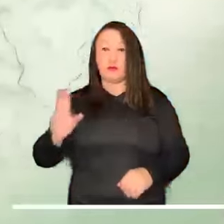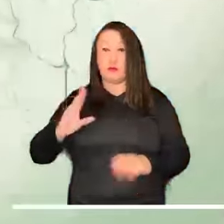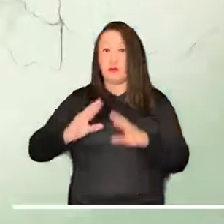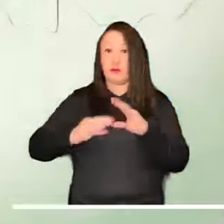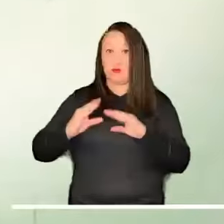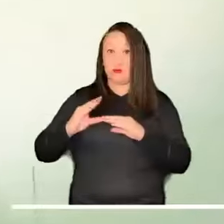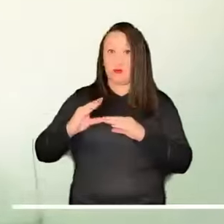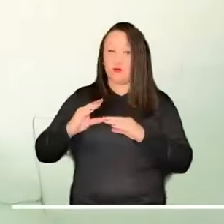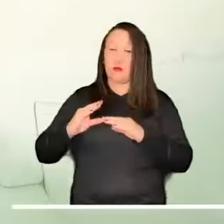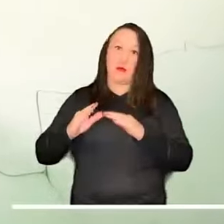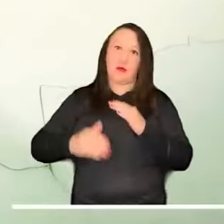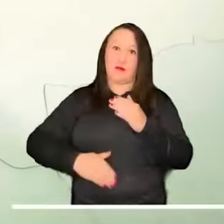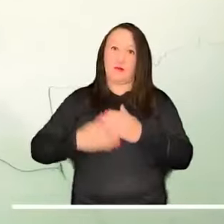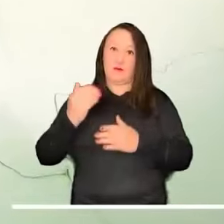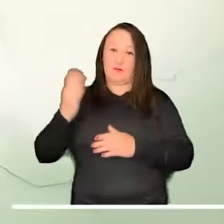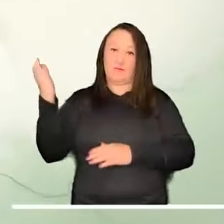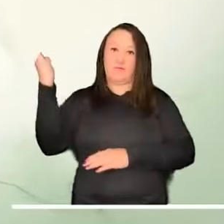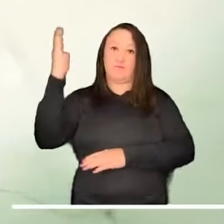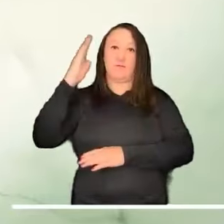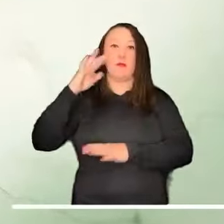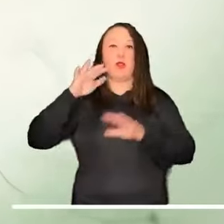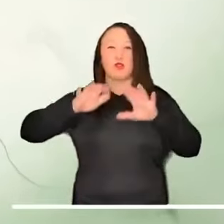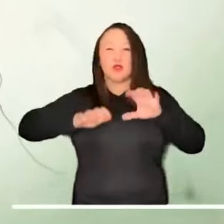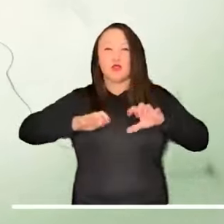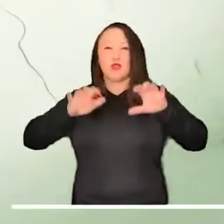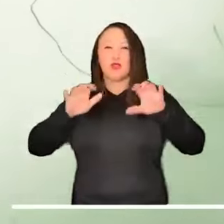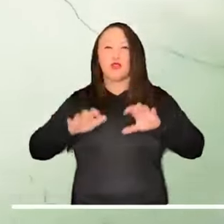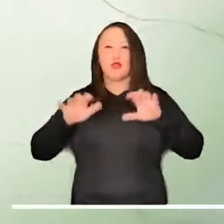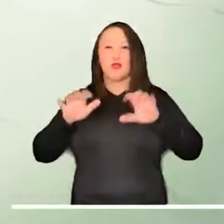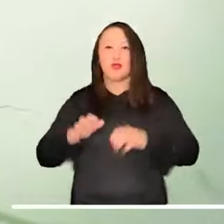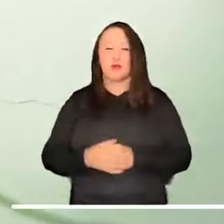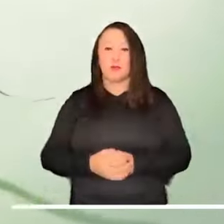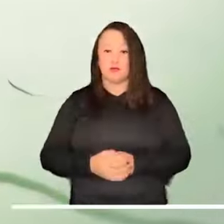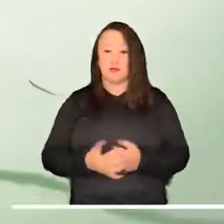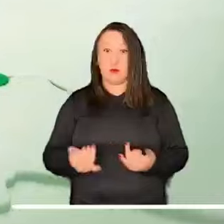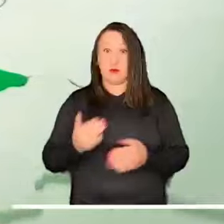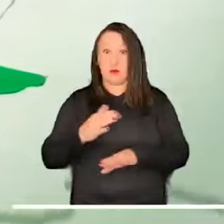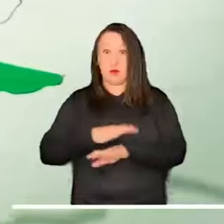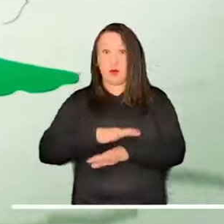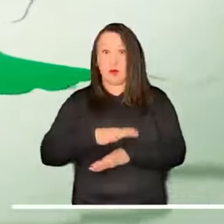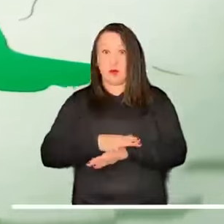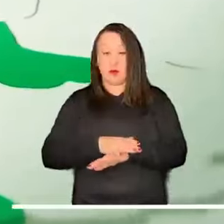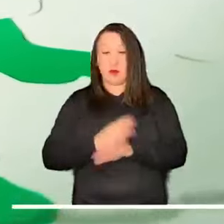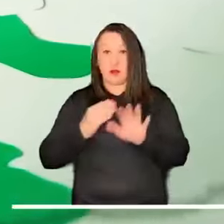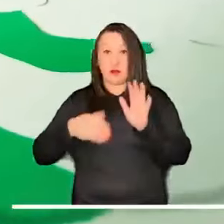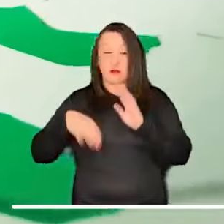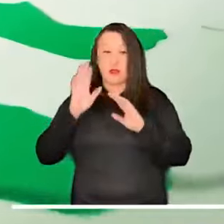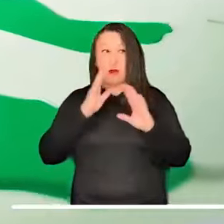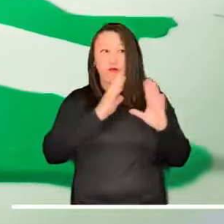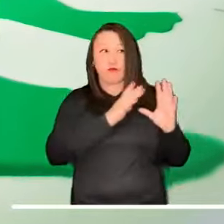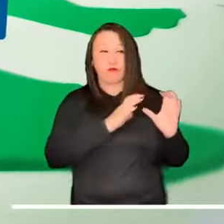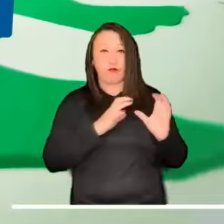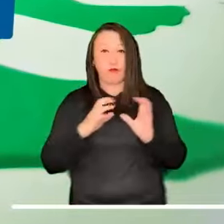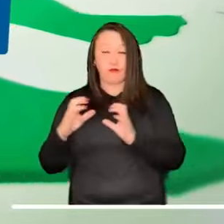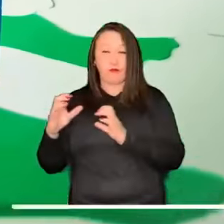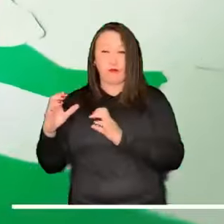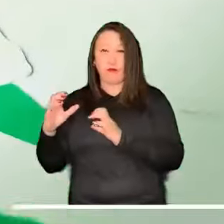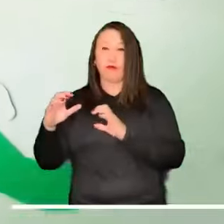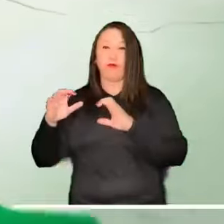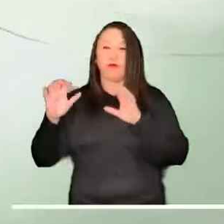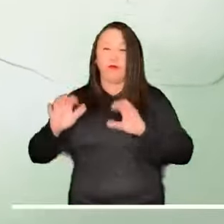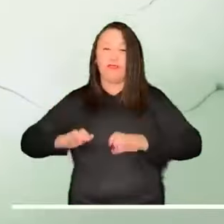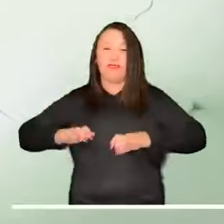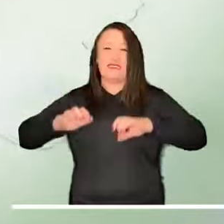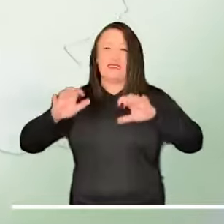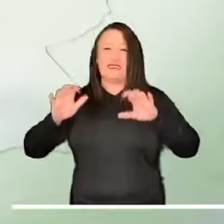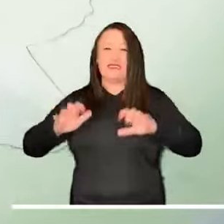Chocó, Valle del Cauca y Cauca inician la jornada con lluvias, mientras que en la tarde se estima incremento de